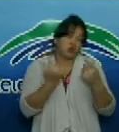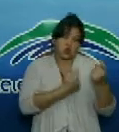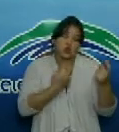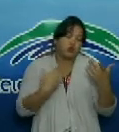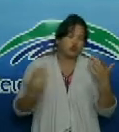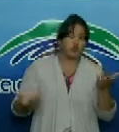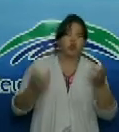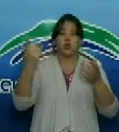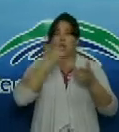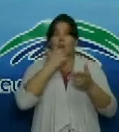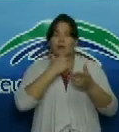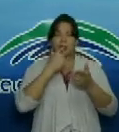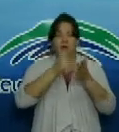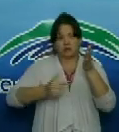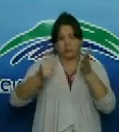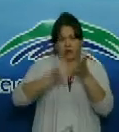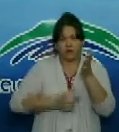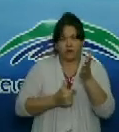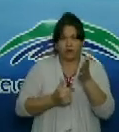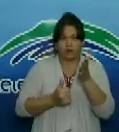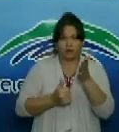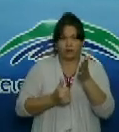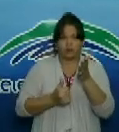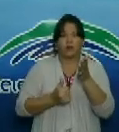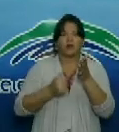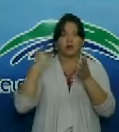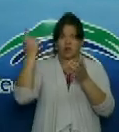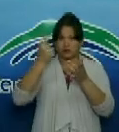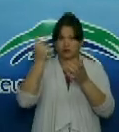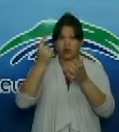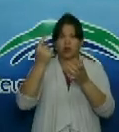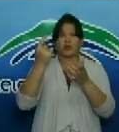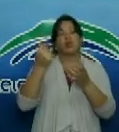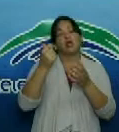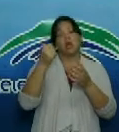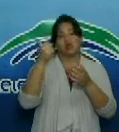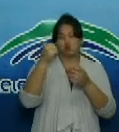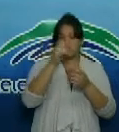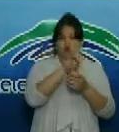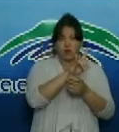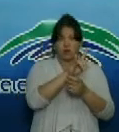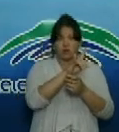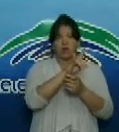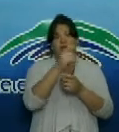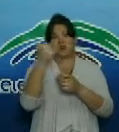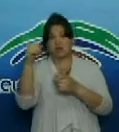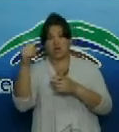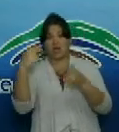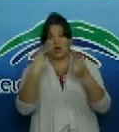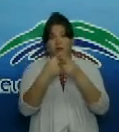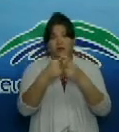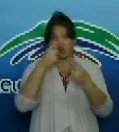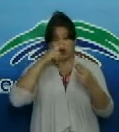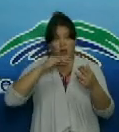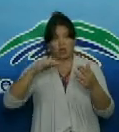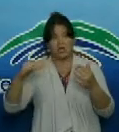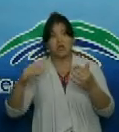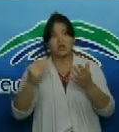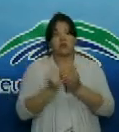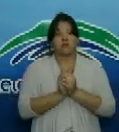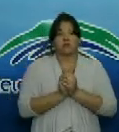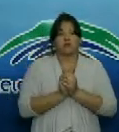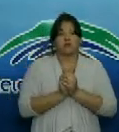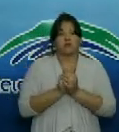en abril estaba planificado el nacional nueve, diez y once y doce bueno por esta situación fue